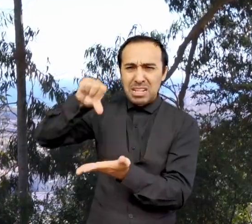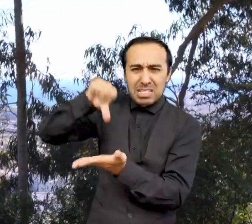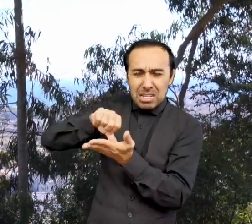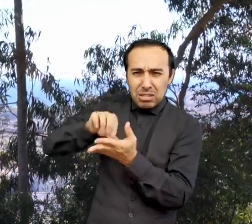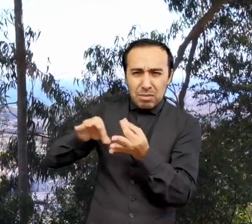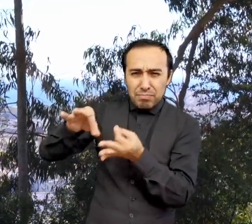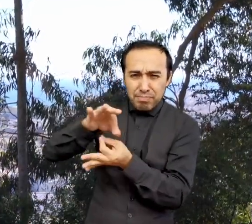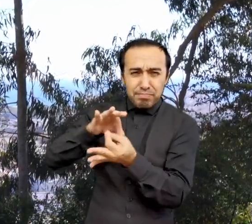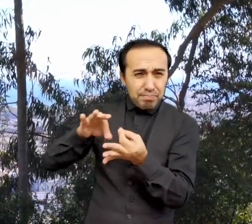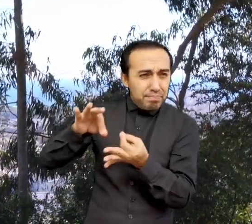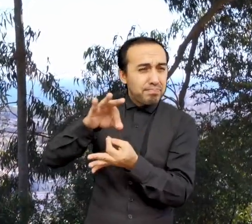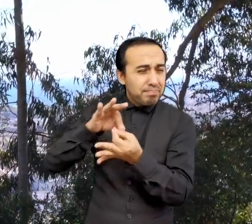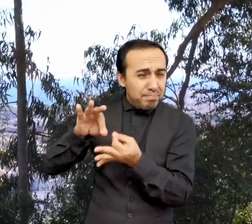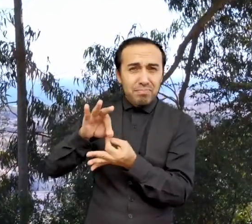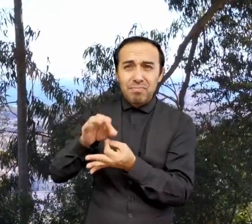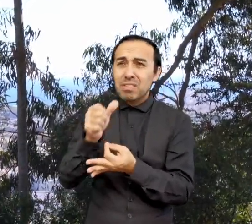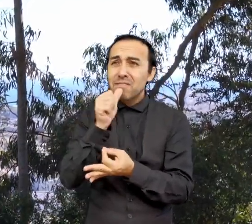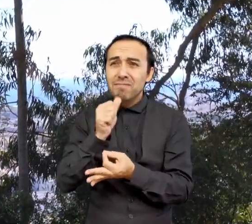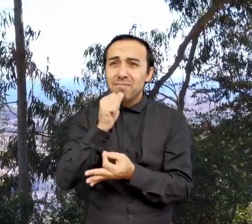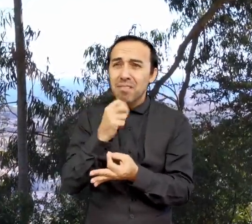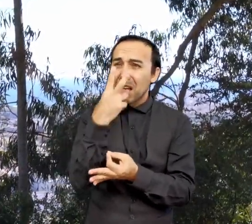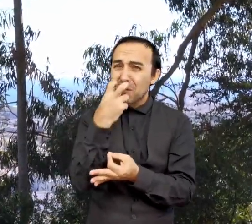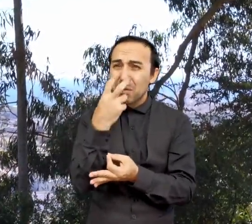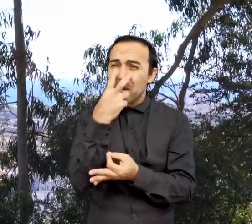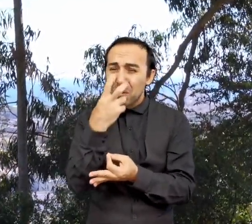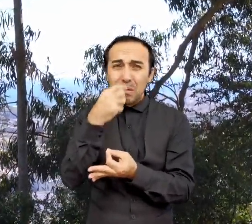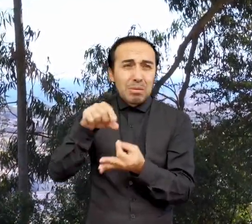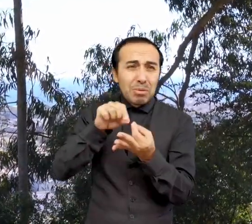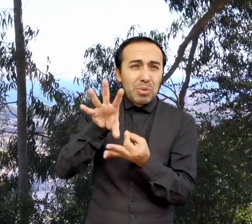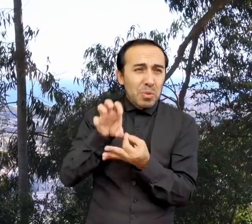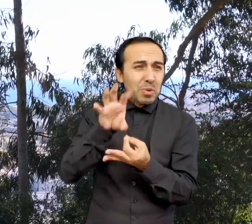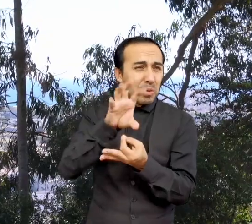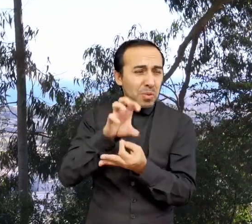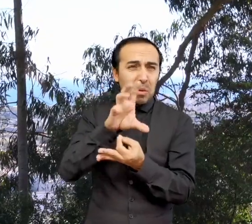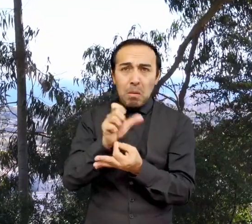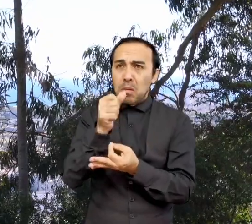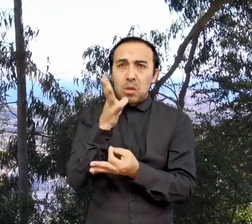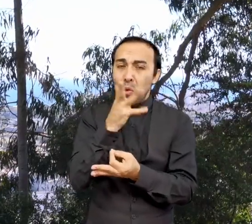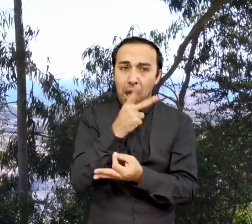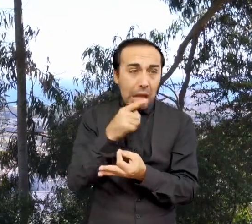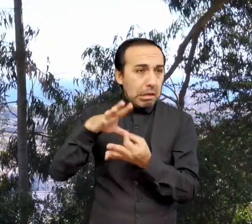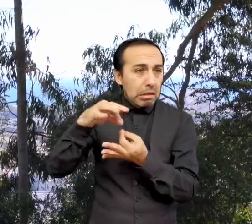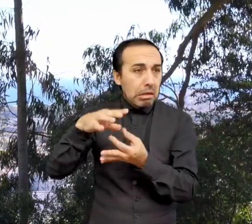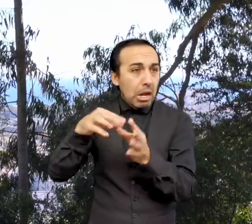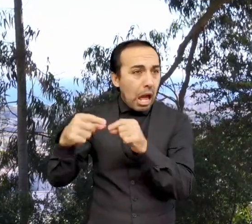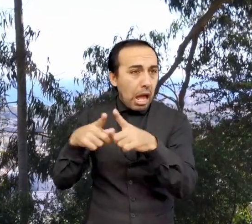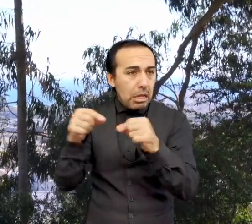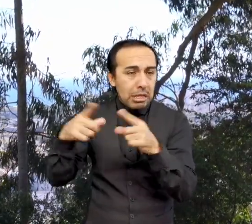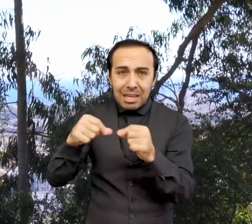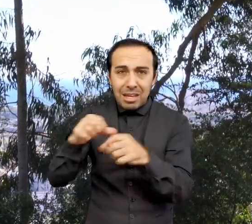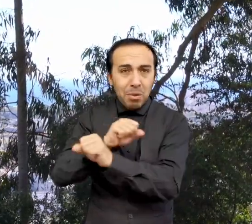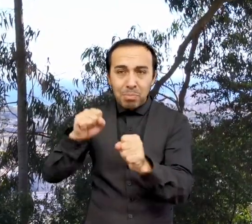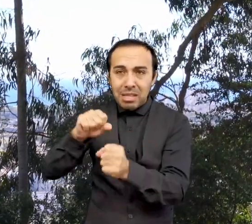puede seguir realizando por falta de combustible, la estrella no tiene otra fuente de energía para mantener el